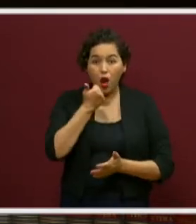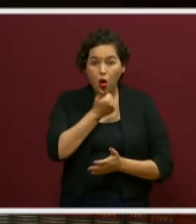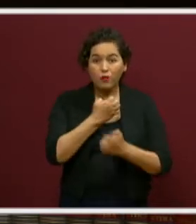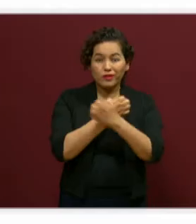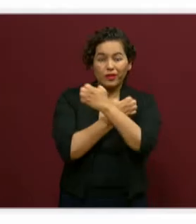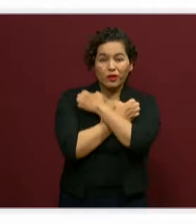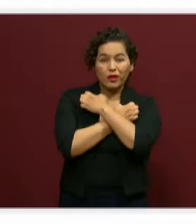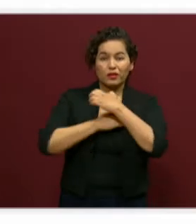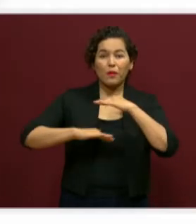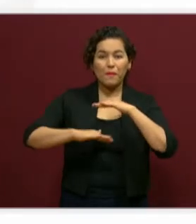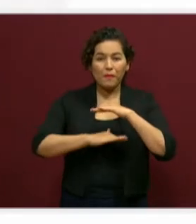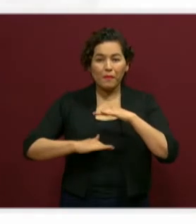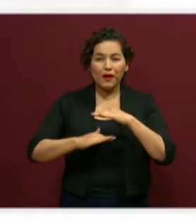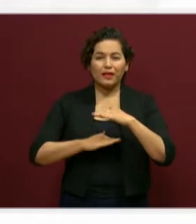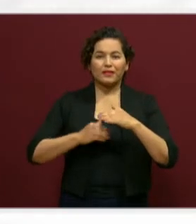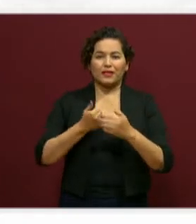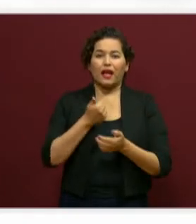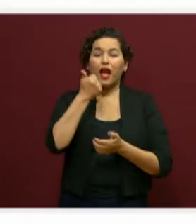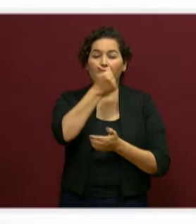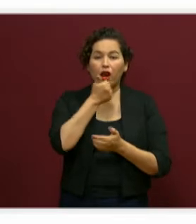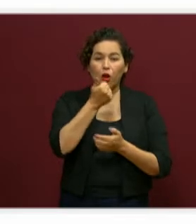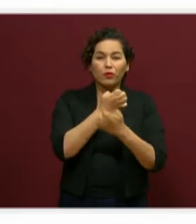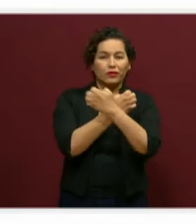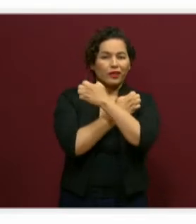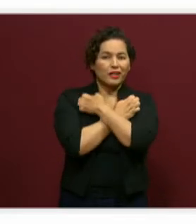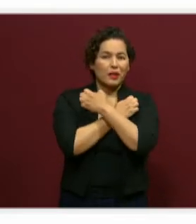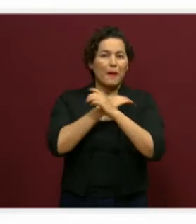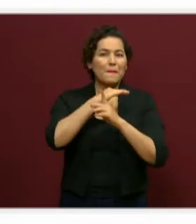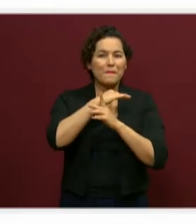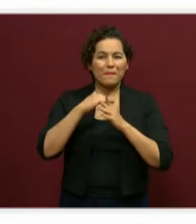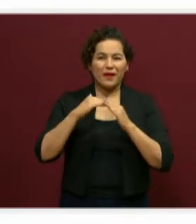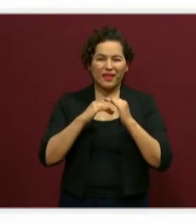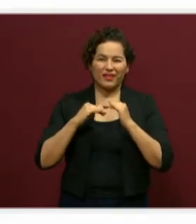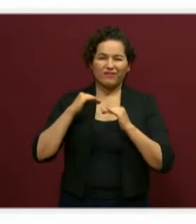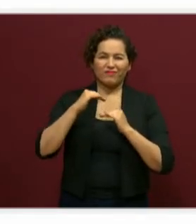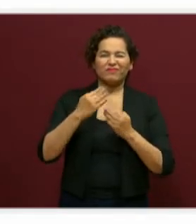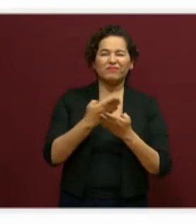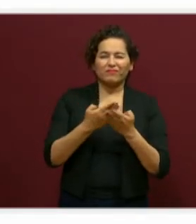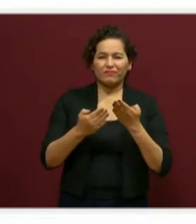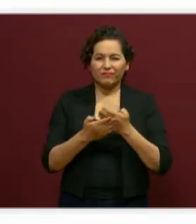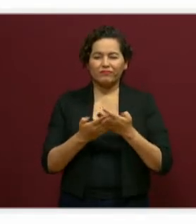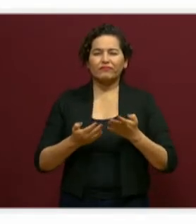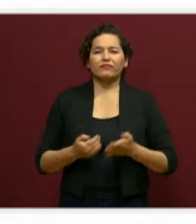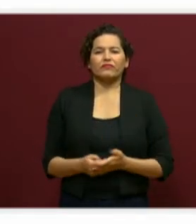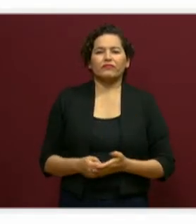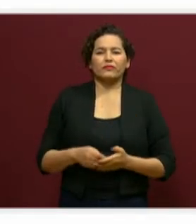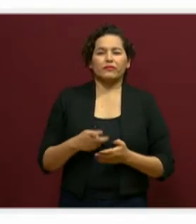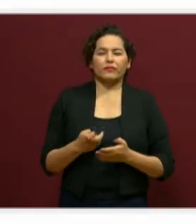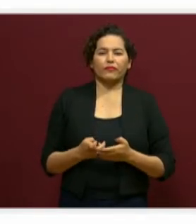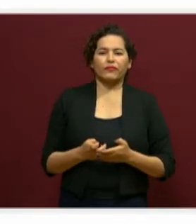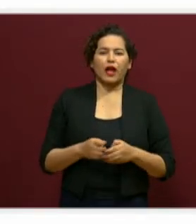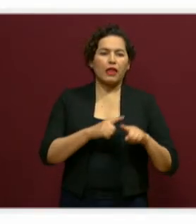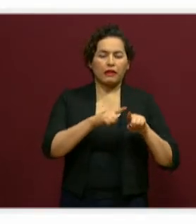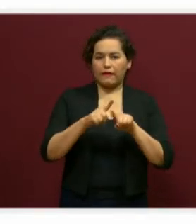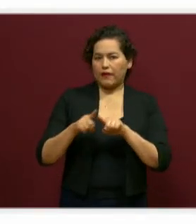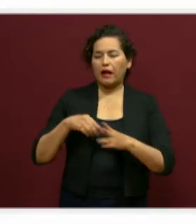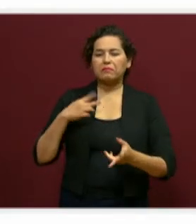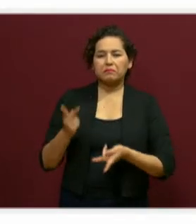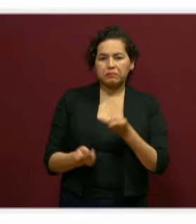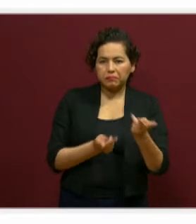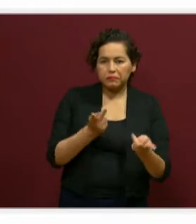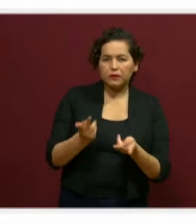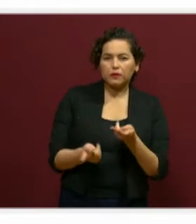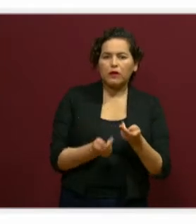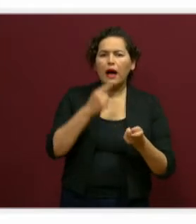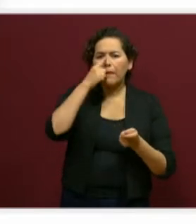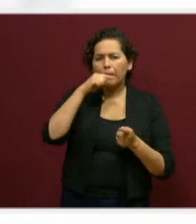básica y media superior pertenecientes a los distintos niveles educativos. Sí, con la finalidad